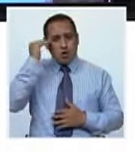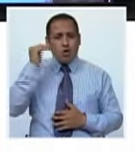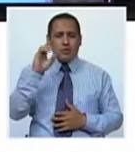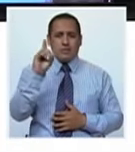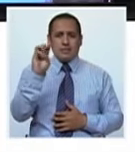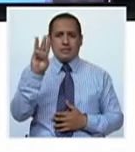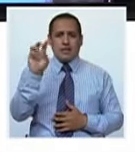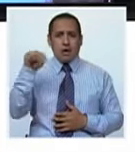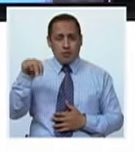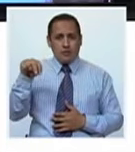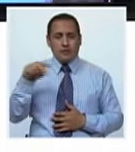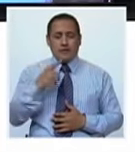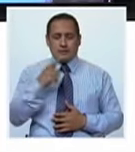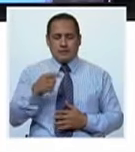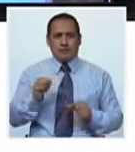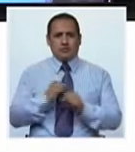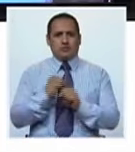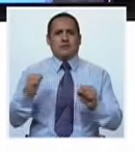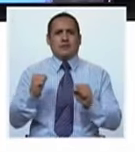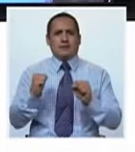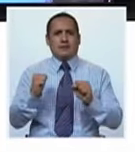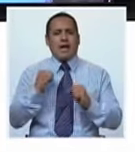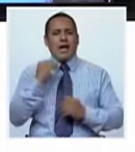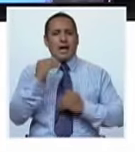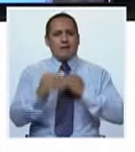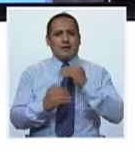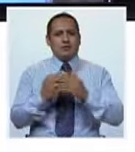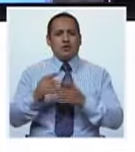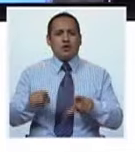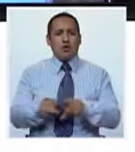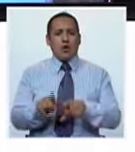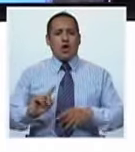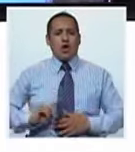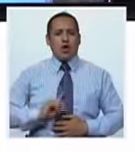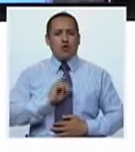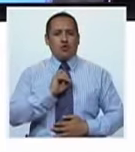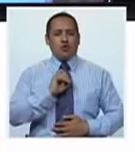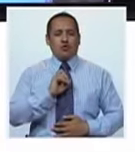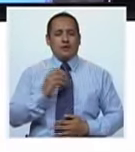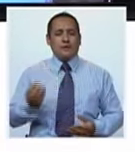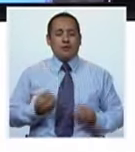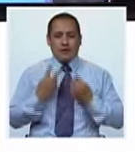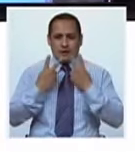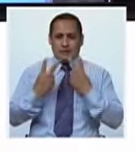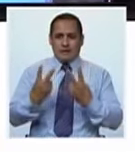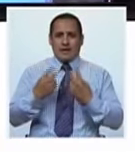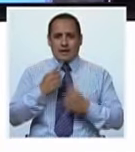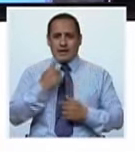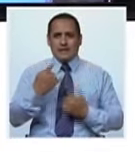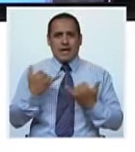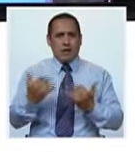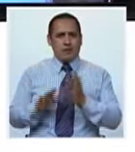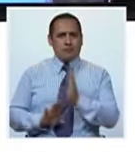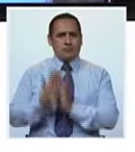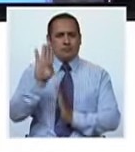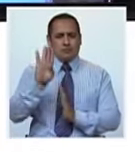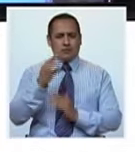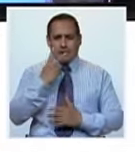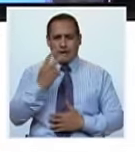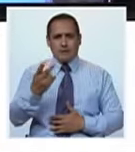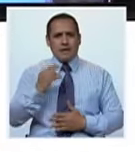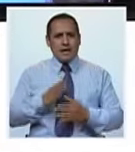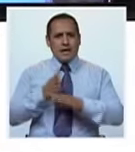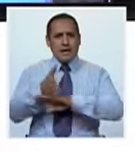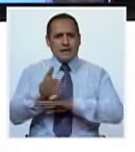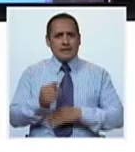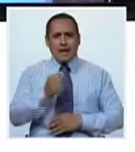con síndrome de Down. Y ya esa sorpresa pasó a ser orgullo, ¿no? Claro. De ver lo que es ahora Alejandra, ¿no?